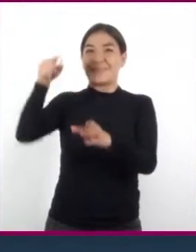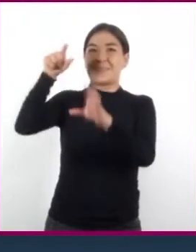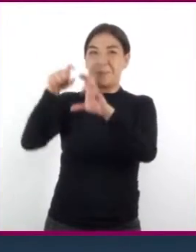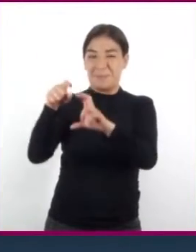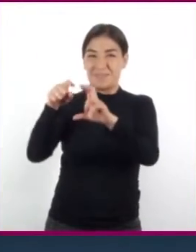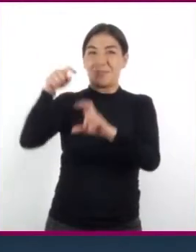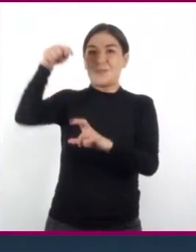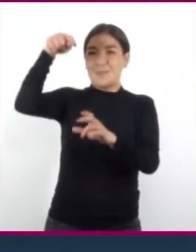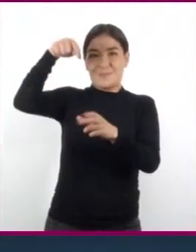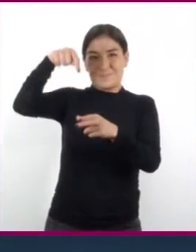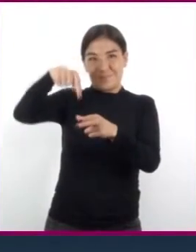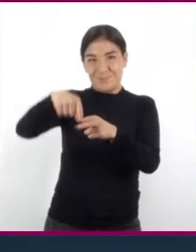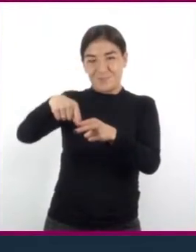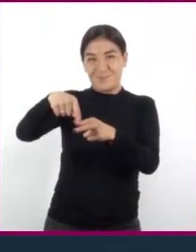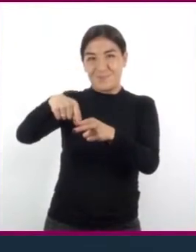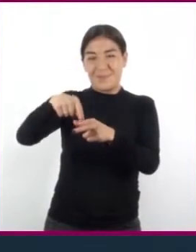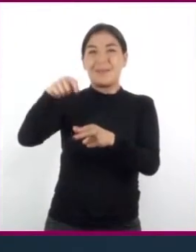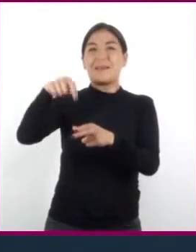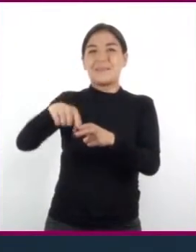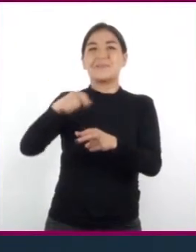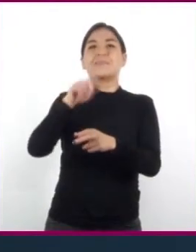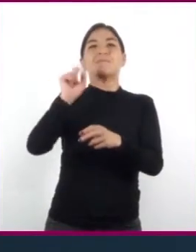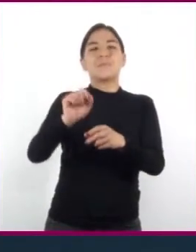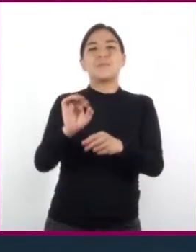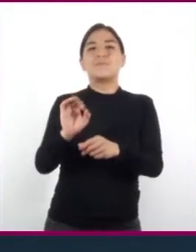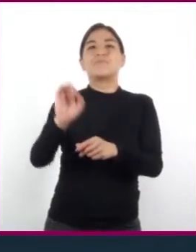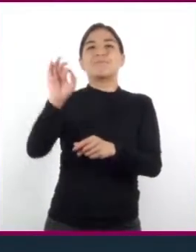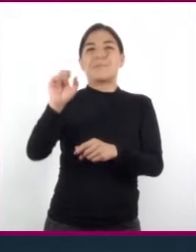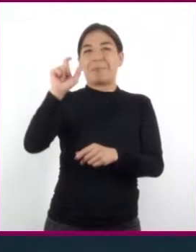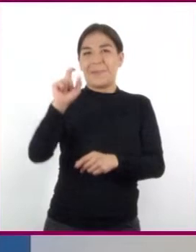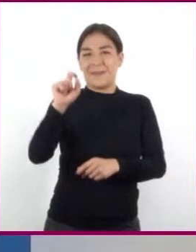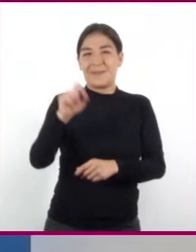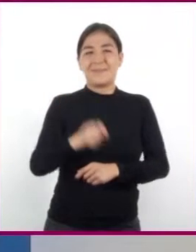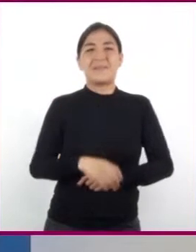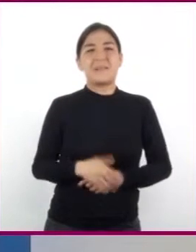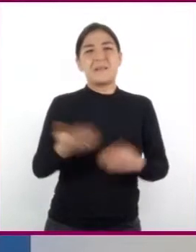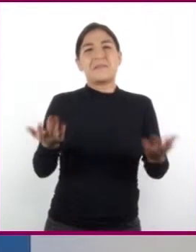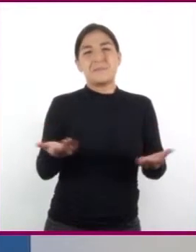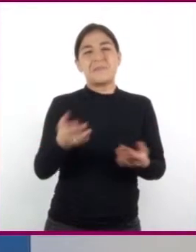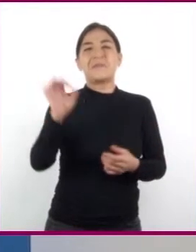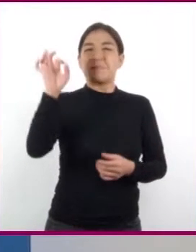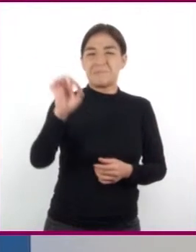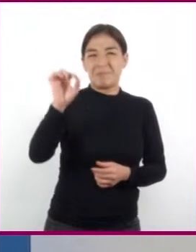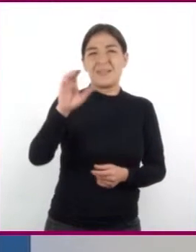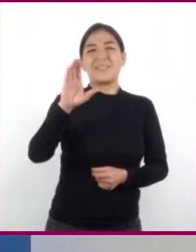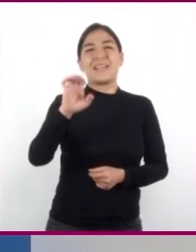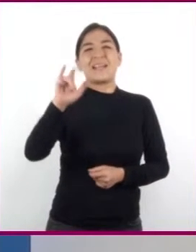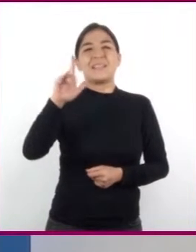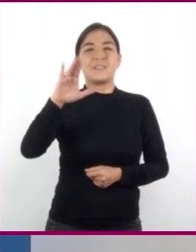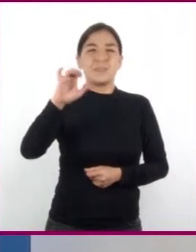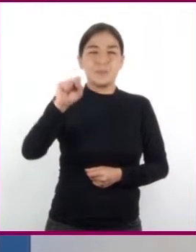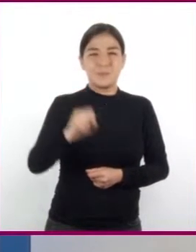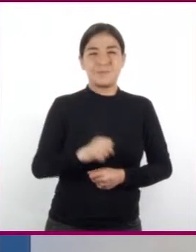del vaso número dos, la temperatura subió a 20 grados centígrados o Celsius, también se puede decir así.